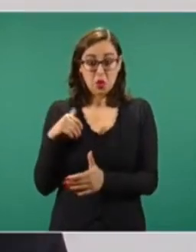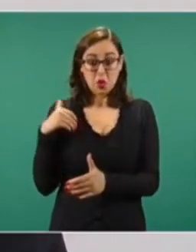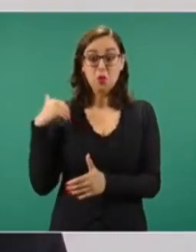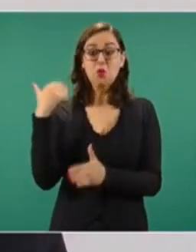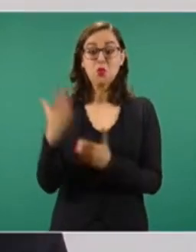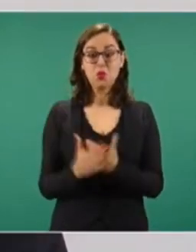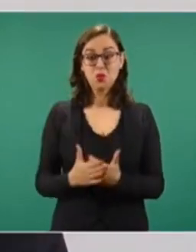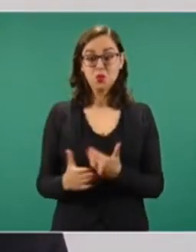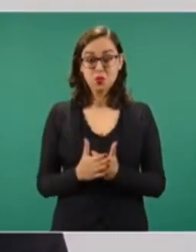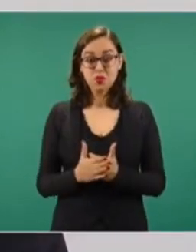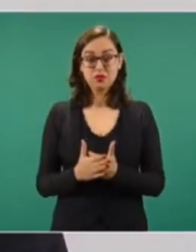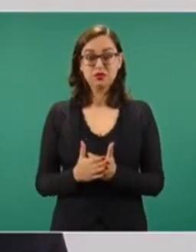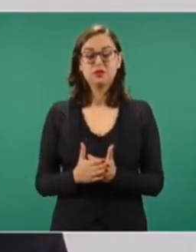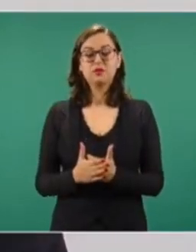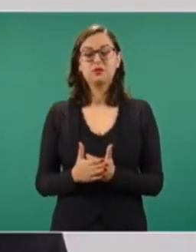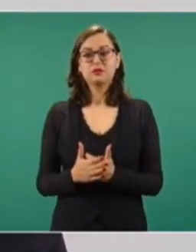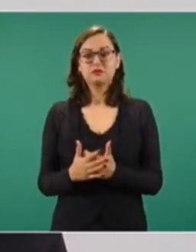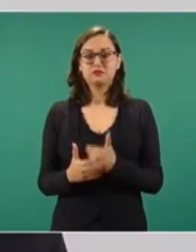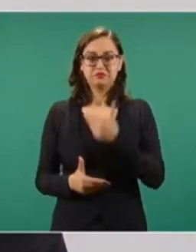ese logro,